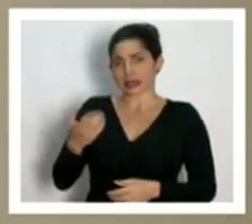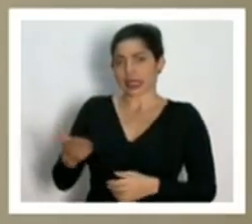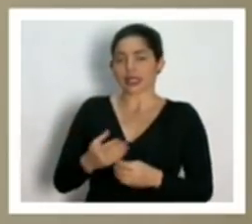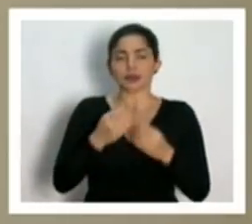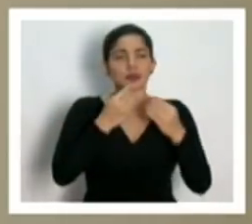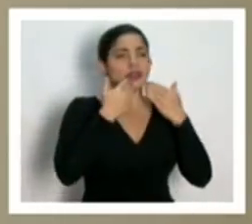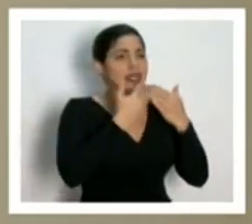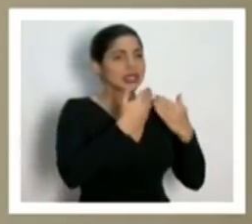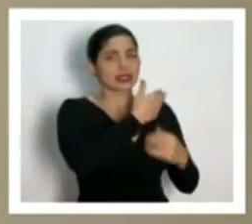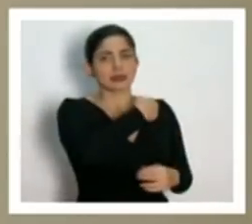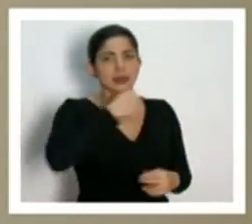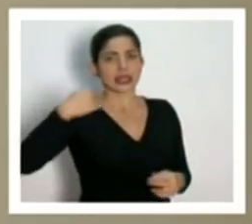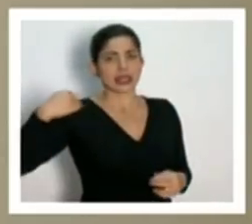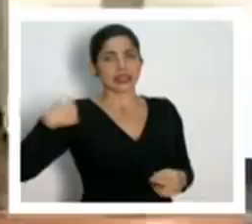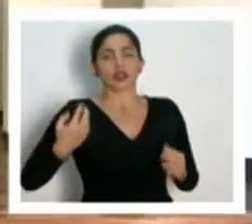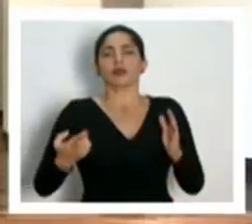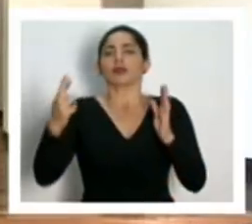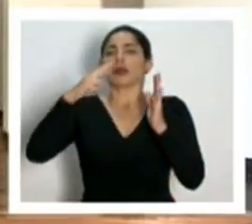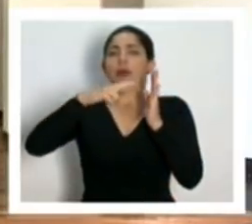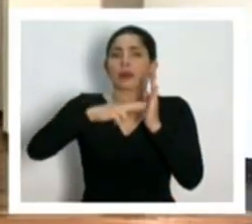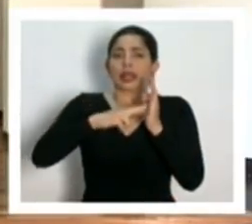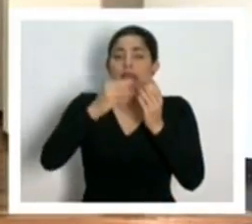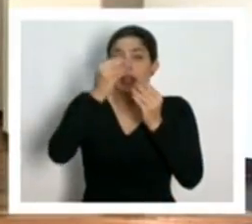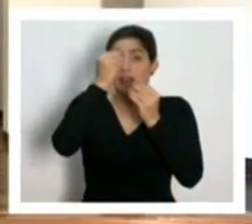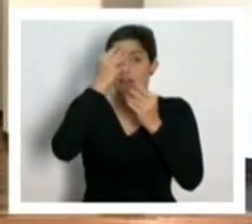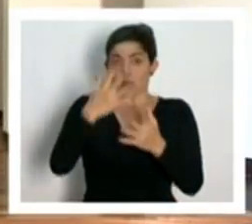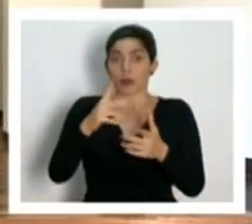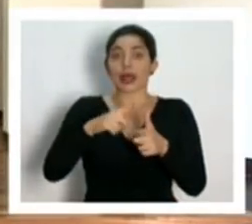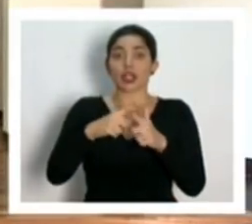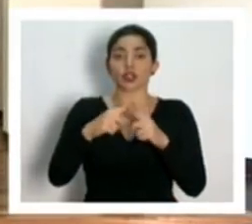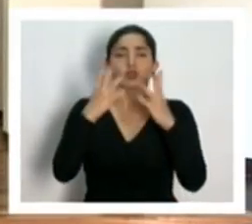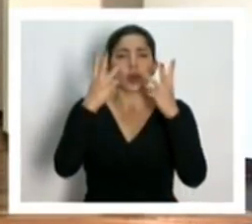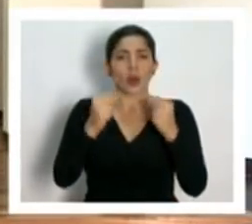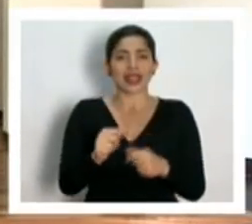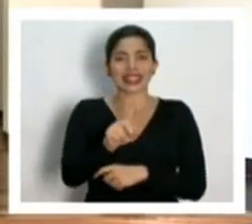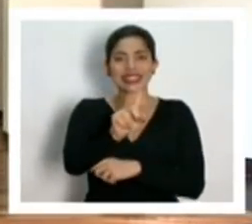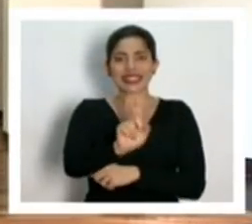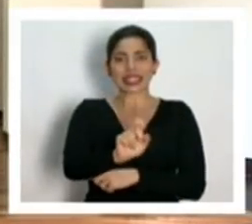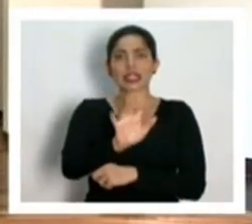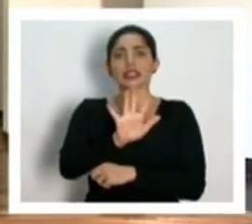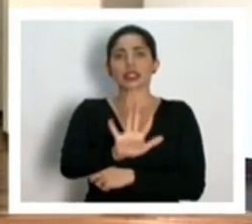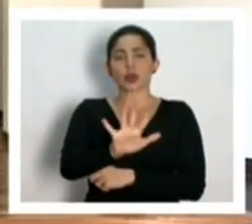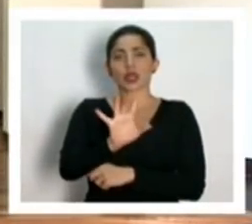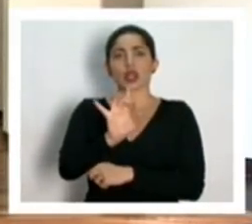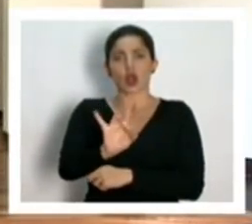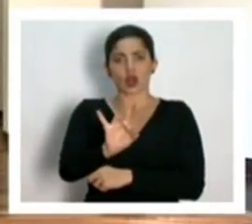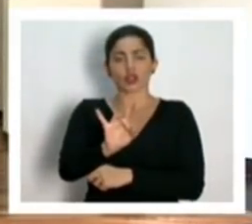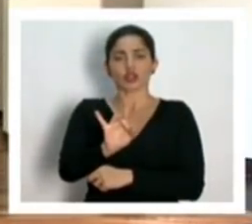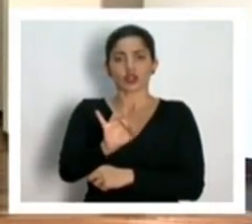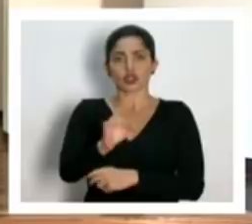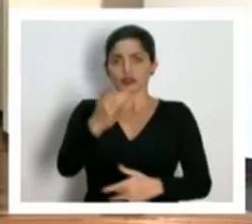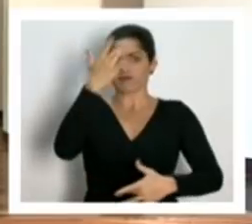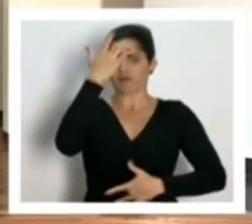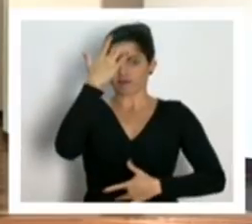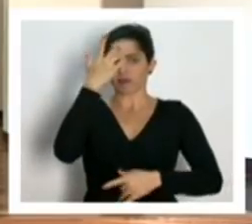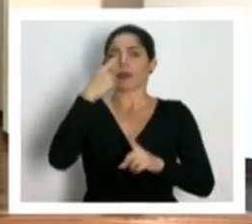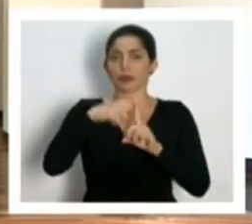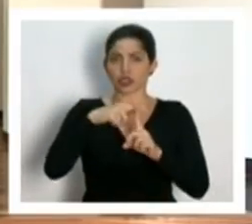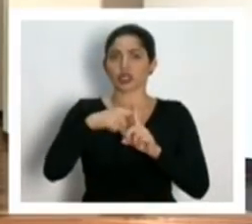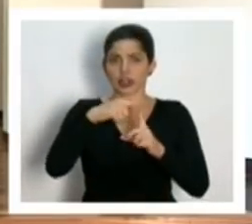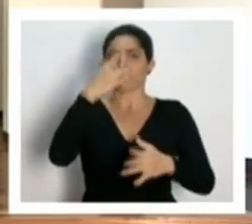Muchas gracias, ministro. Repetimos en el reporte que entonces son 158 casos positivos.